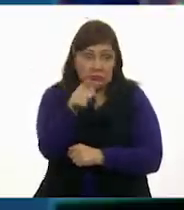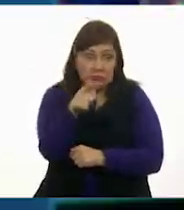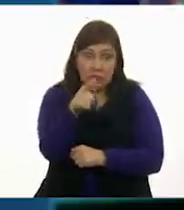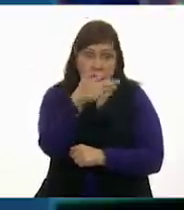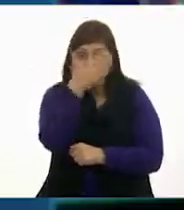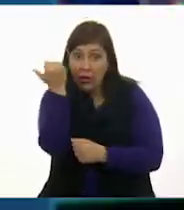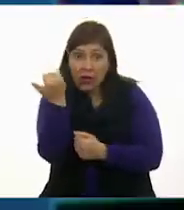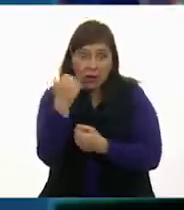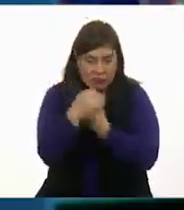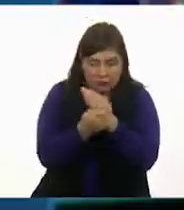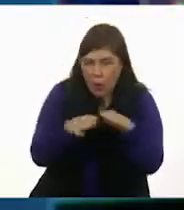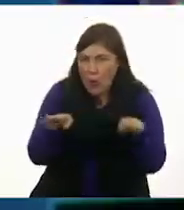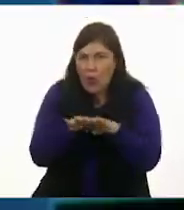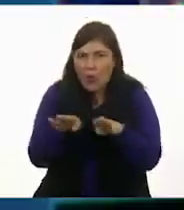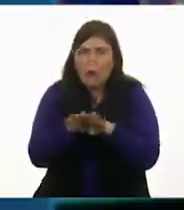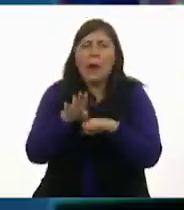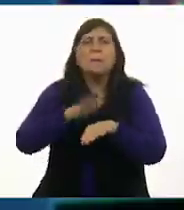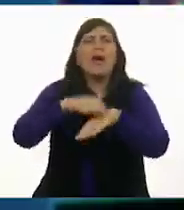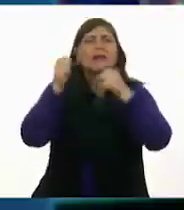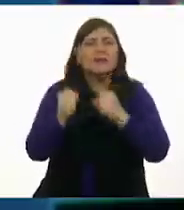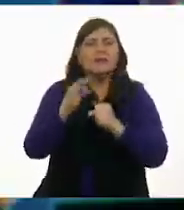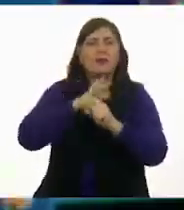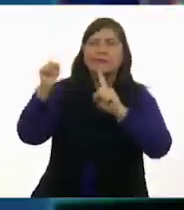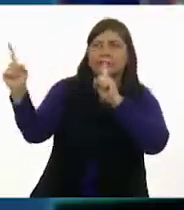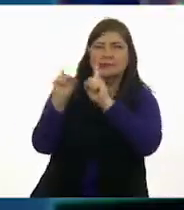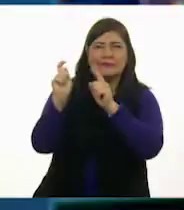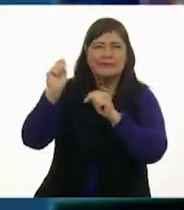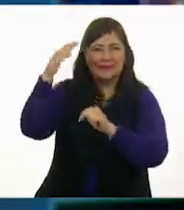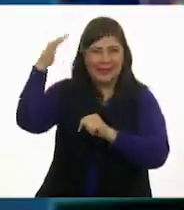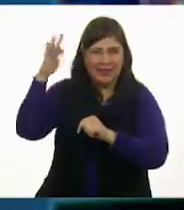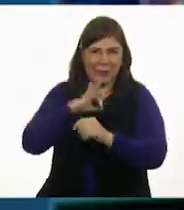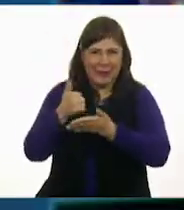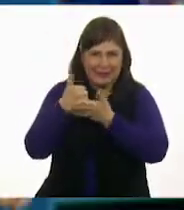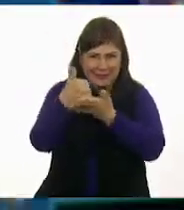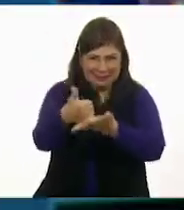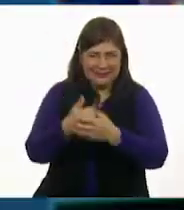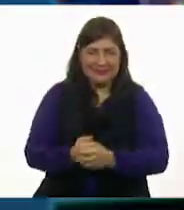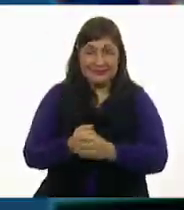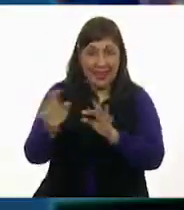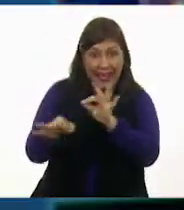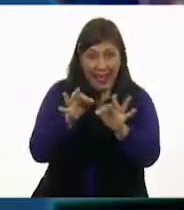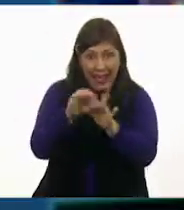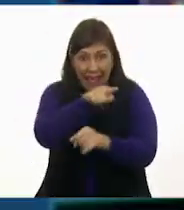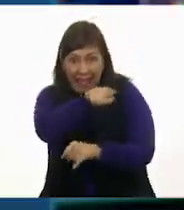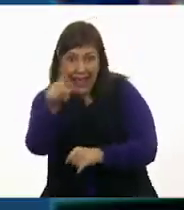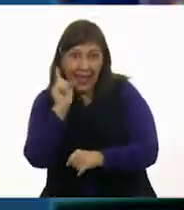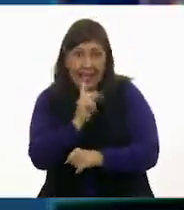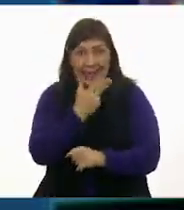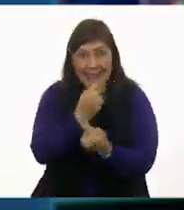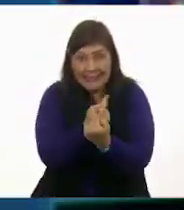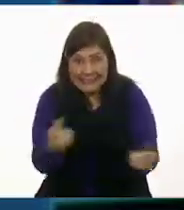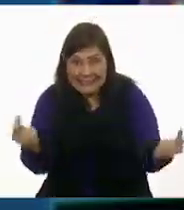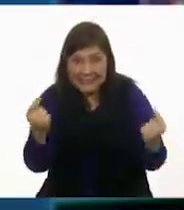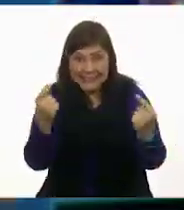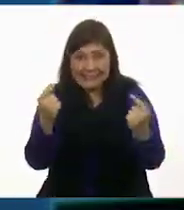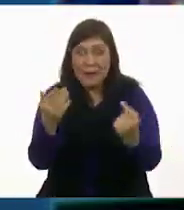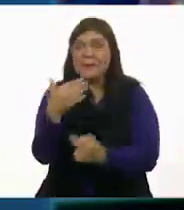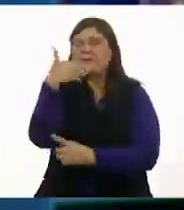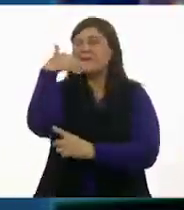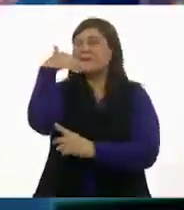no sabes cómo hacerlo, pida ayuda en casa. ¿Lista? ¿Listo?